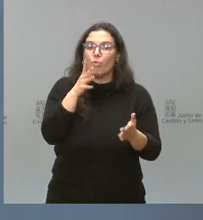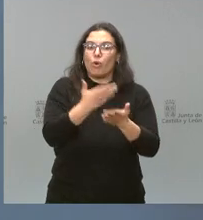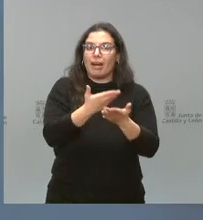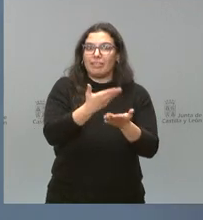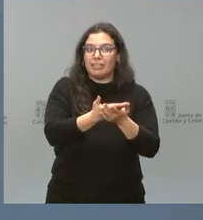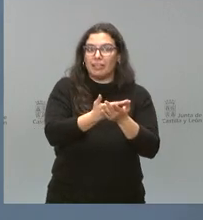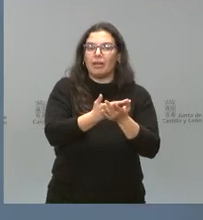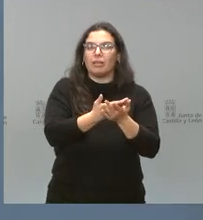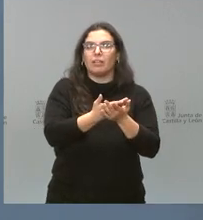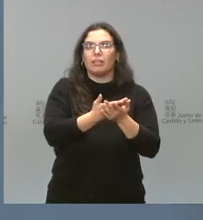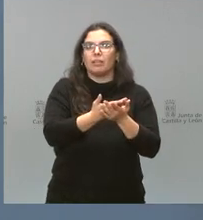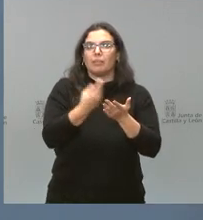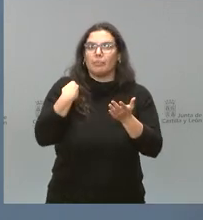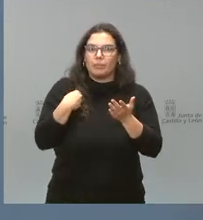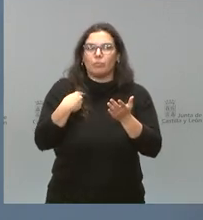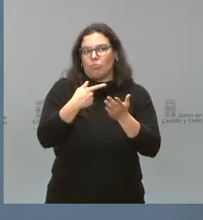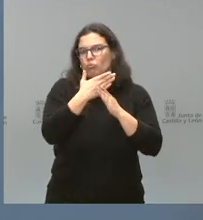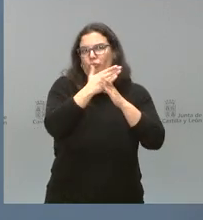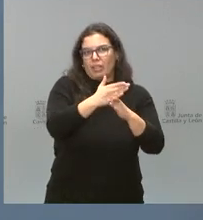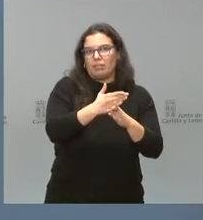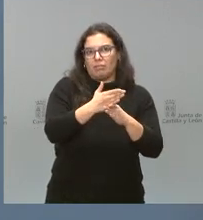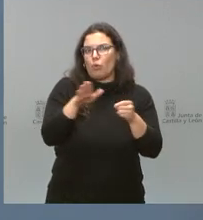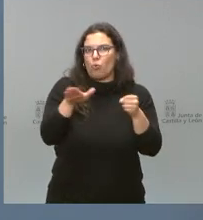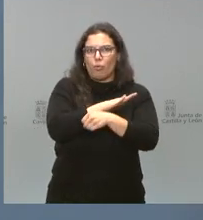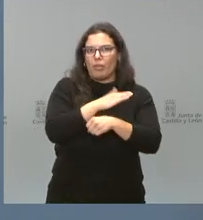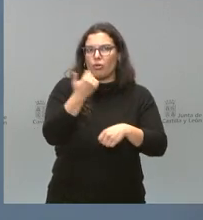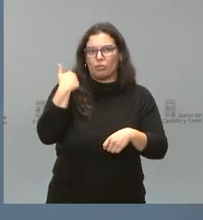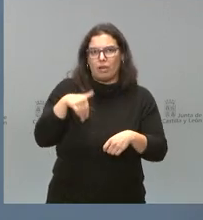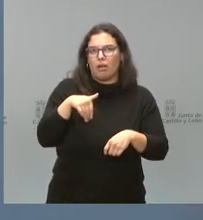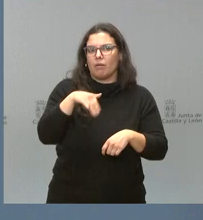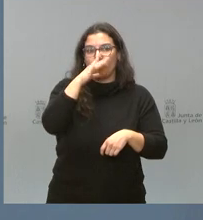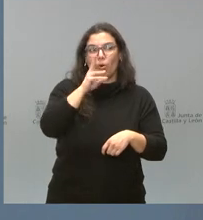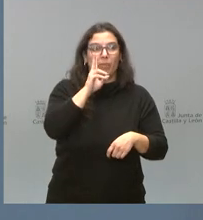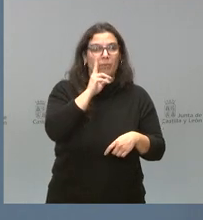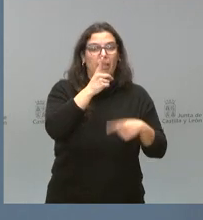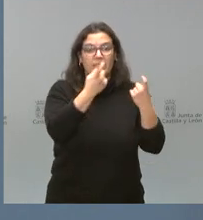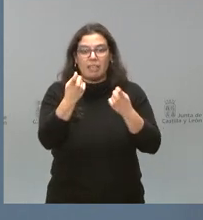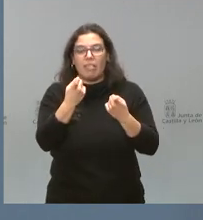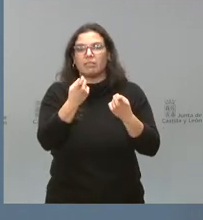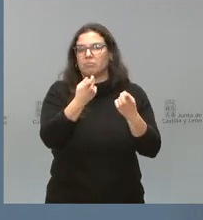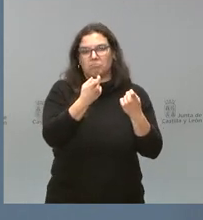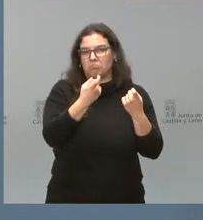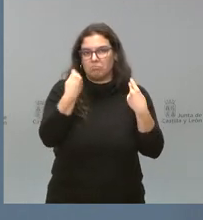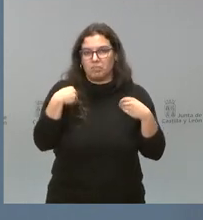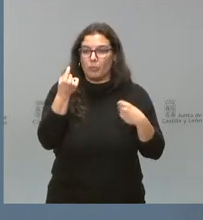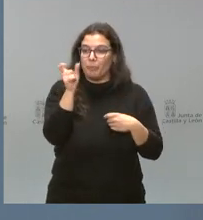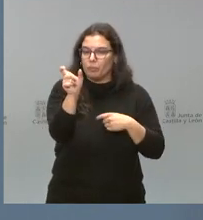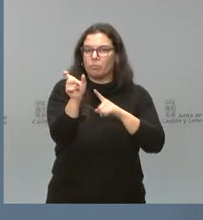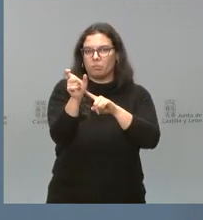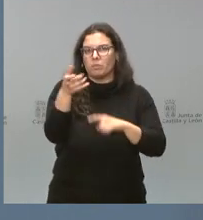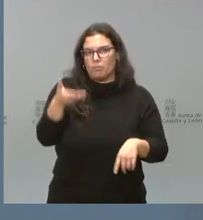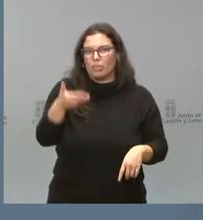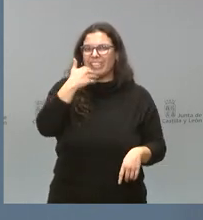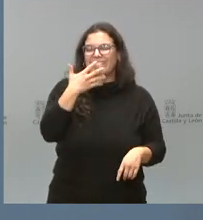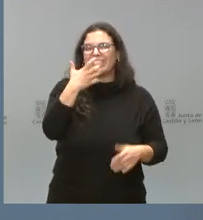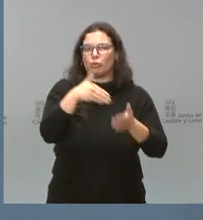esa prima se encontraban suficientes de acuerdo también con las necesidades que se han venido abordando. El importe, ven ustedes, que es relevante, es casi